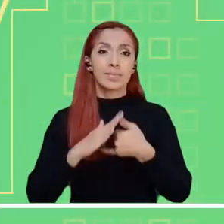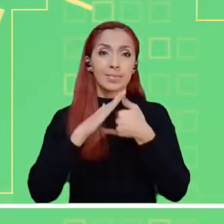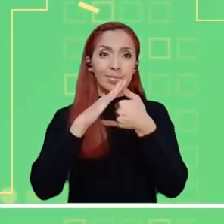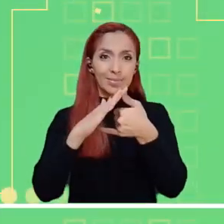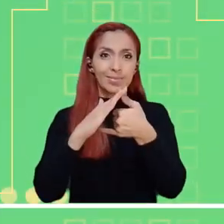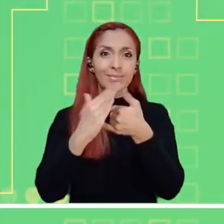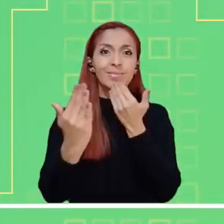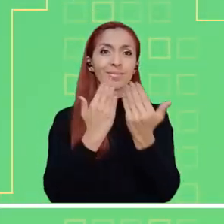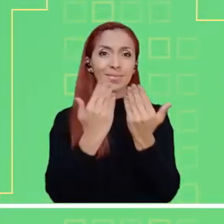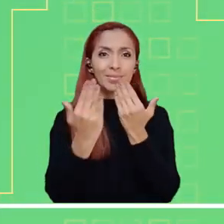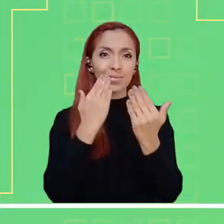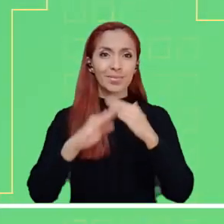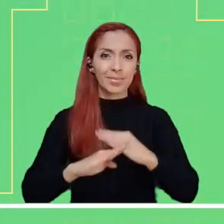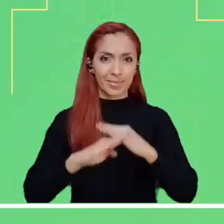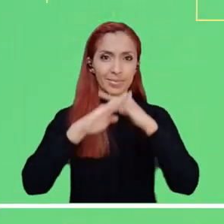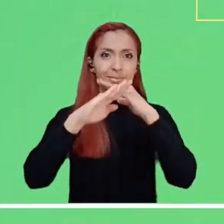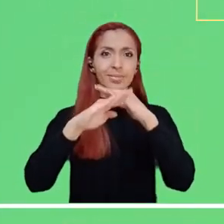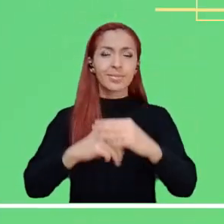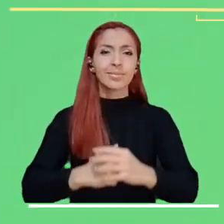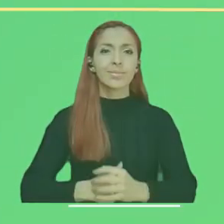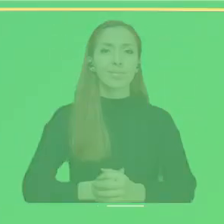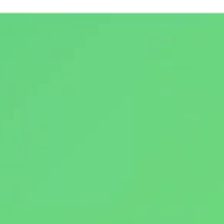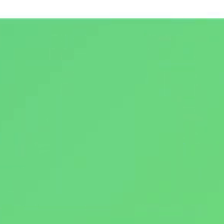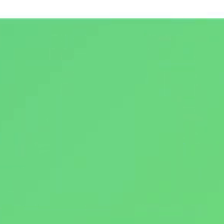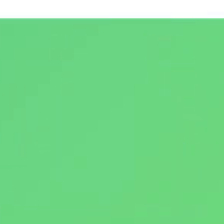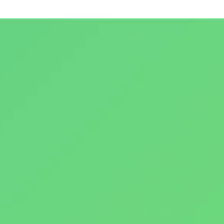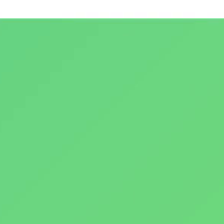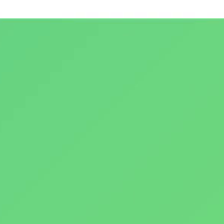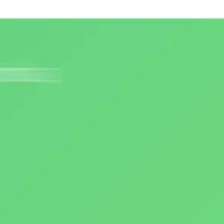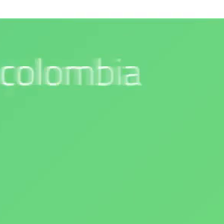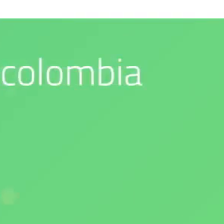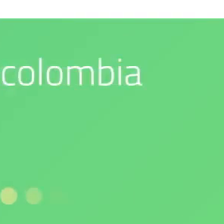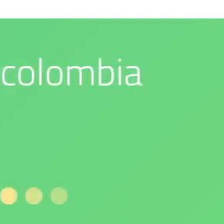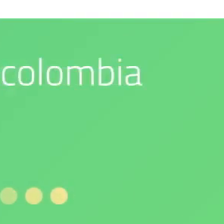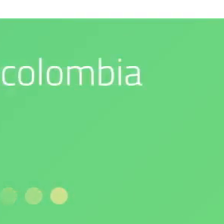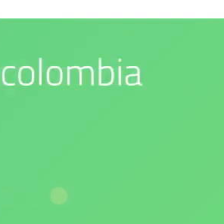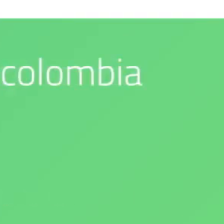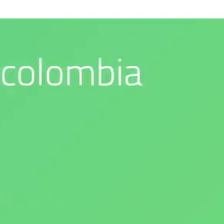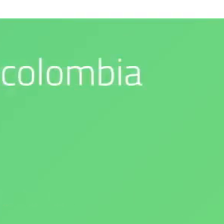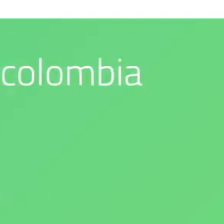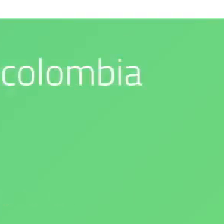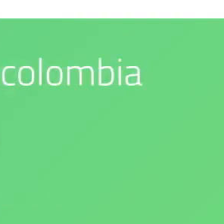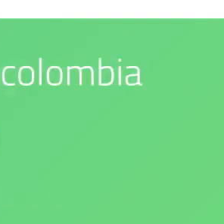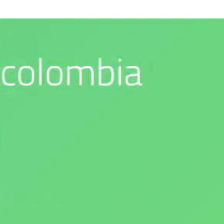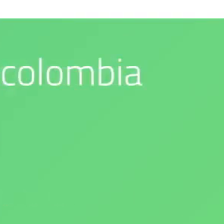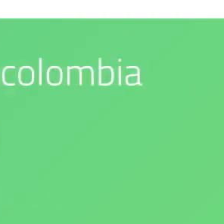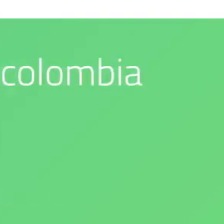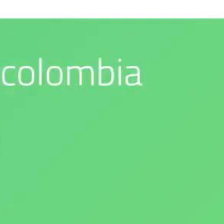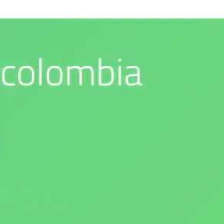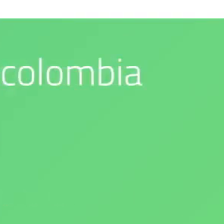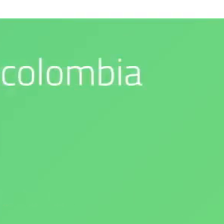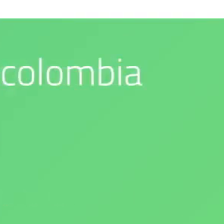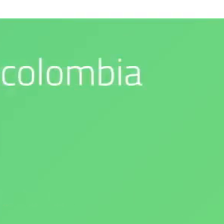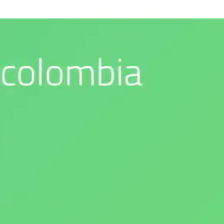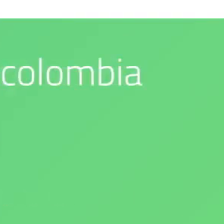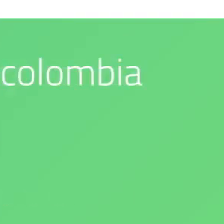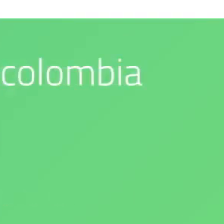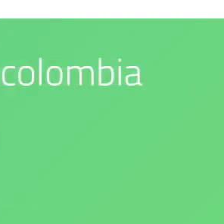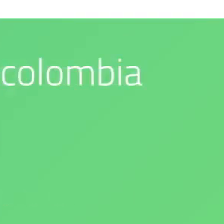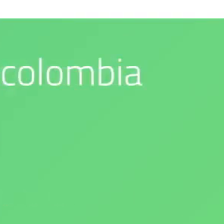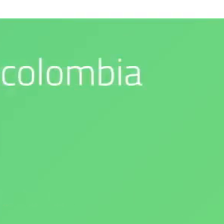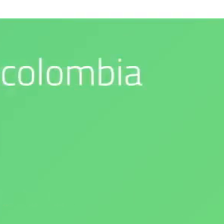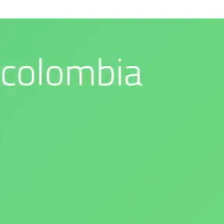Síguenos en nuestras redes sociales. Nuestro compromiso es con el medio ambiente. IDEAM es confianza y prevención.